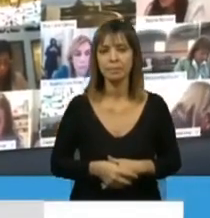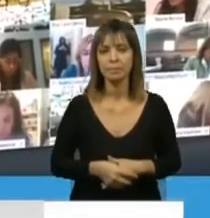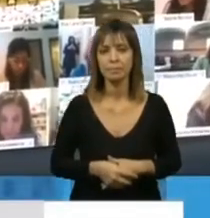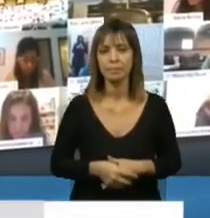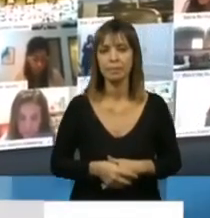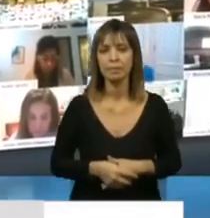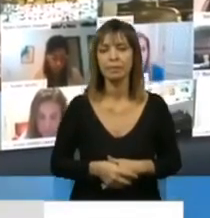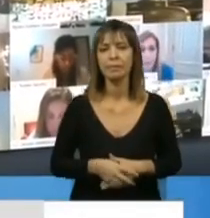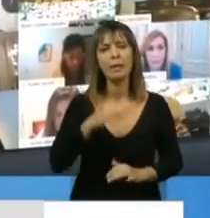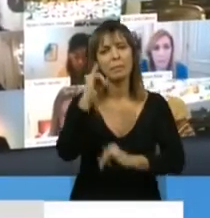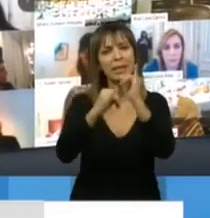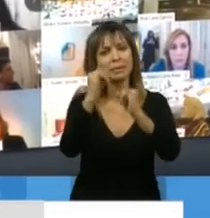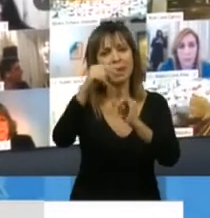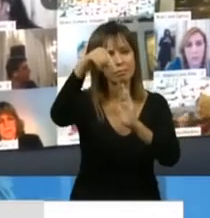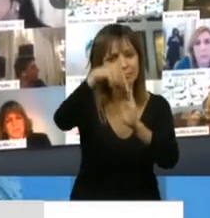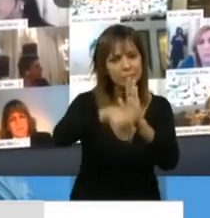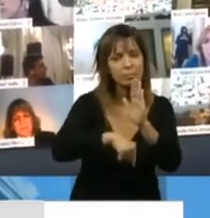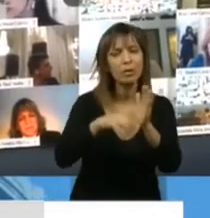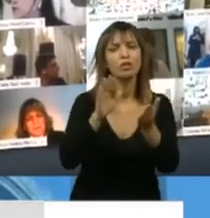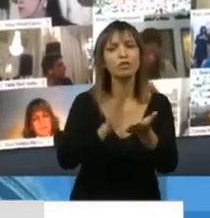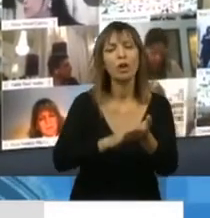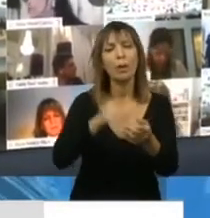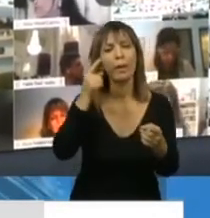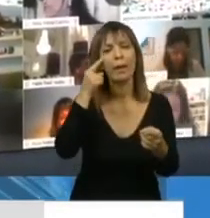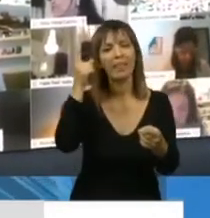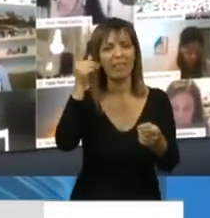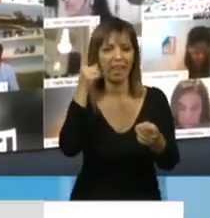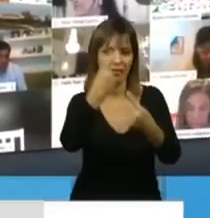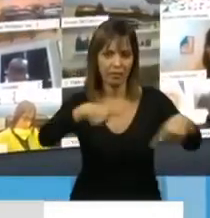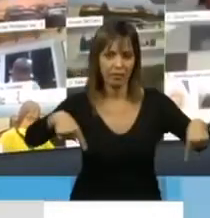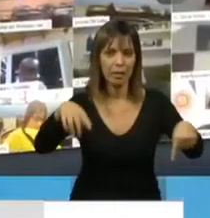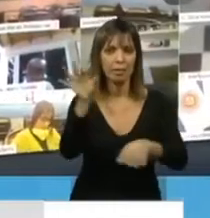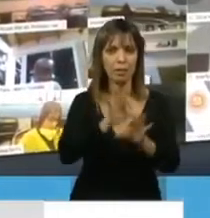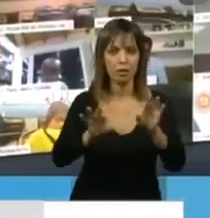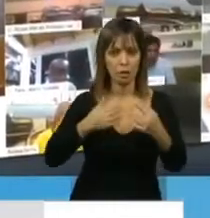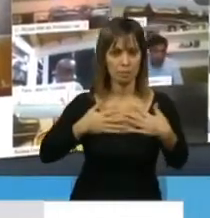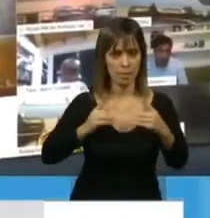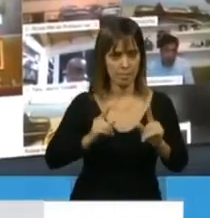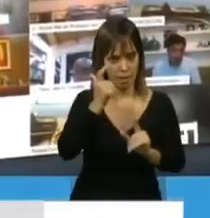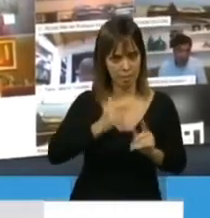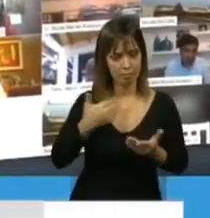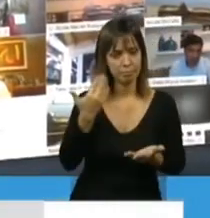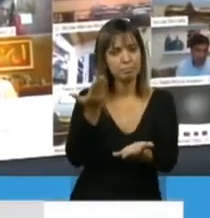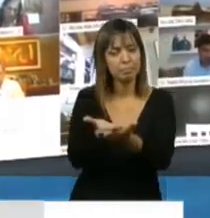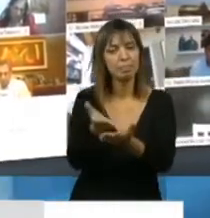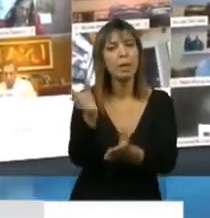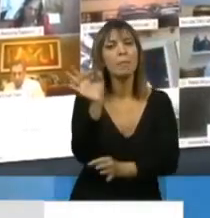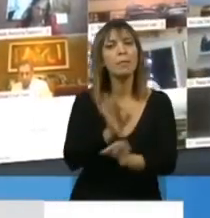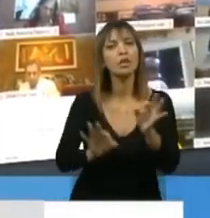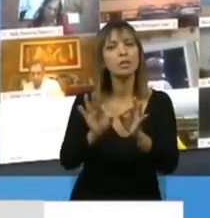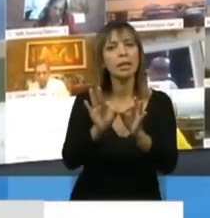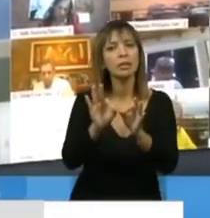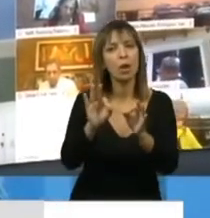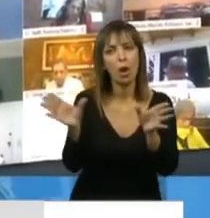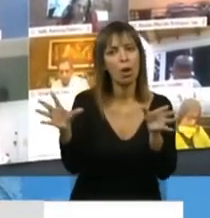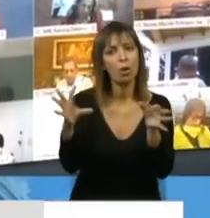Para profundizar sobre la idea de los proyectos que estamos tratando y que presenté, proyecto que se suma al proyecto de